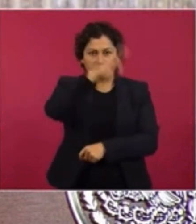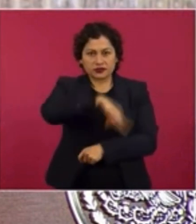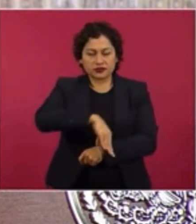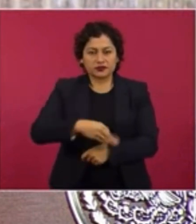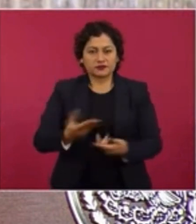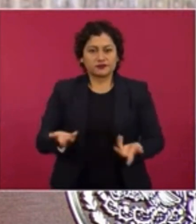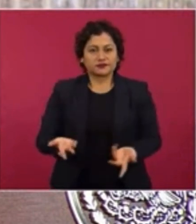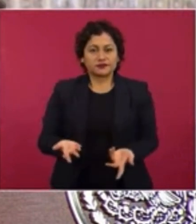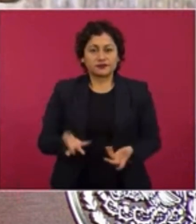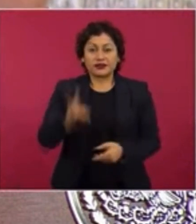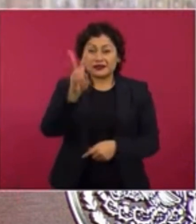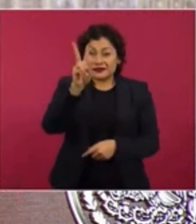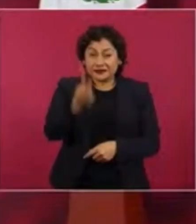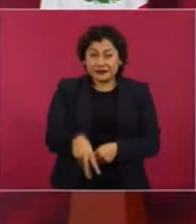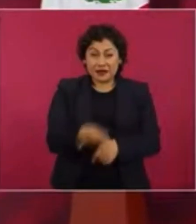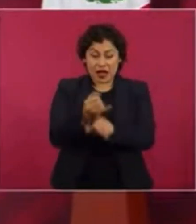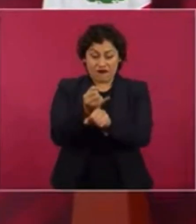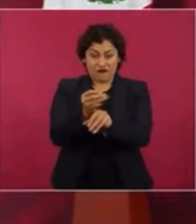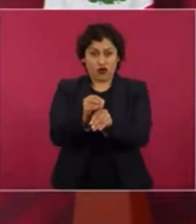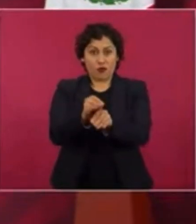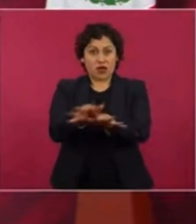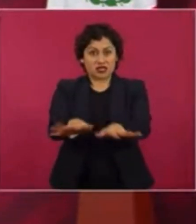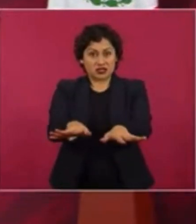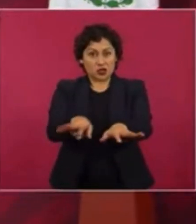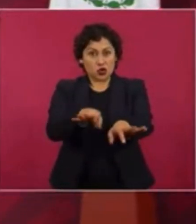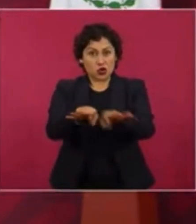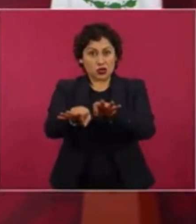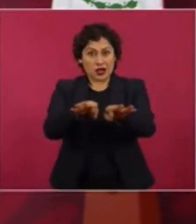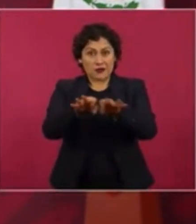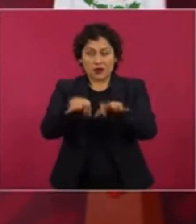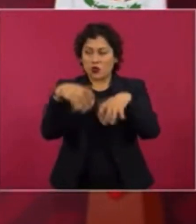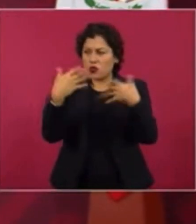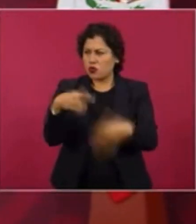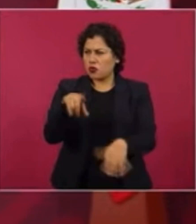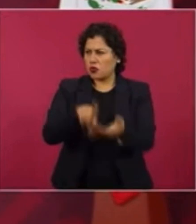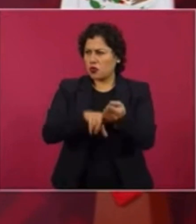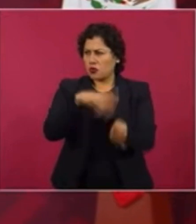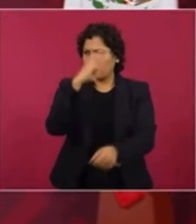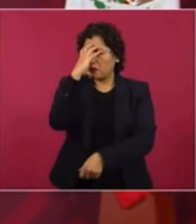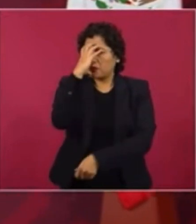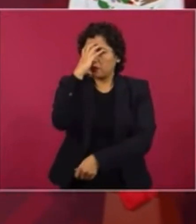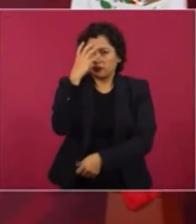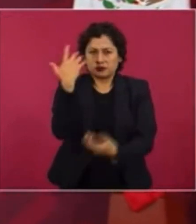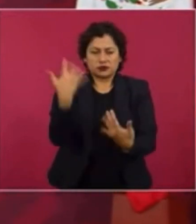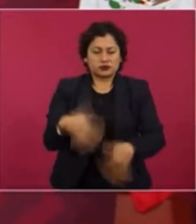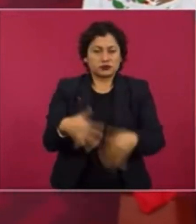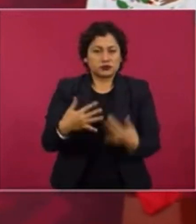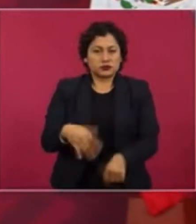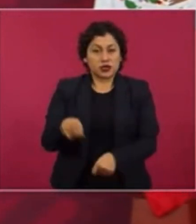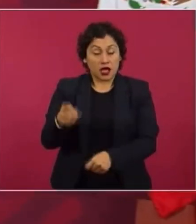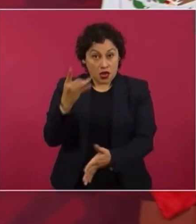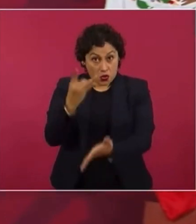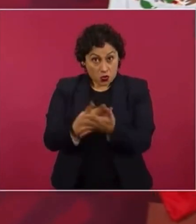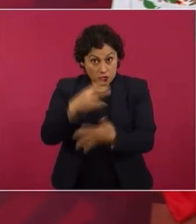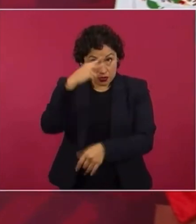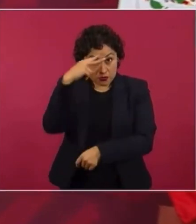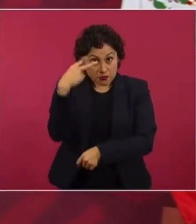Es una vergüenza, pero no sólo es un fenómeno de México, es mundial.